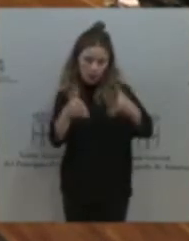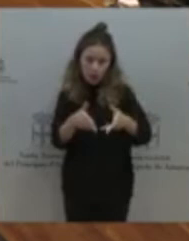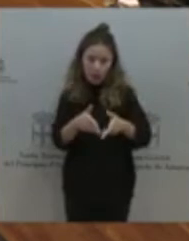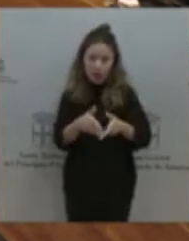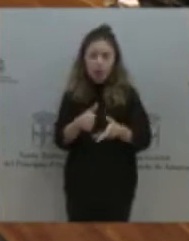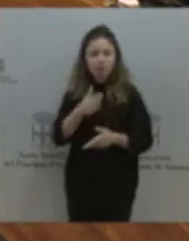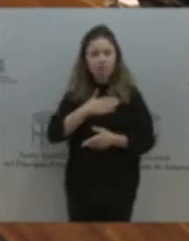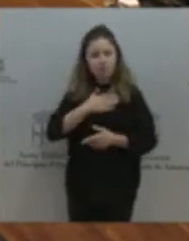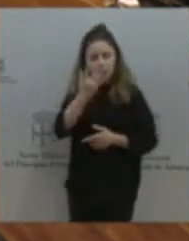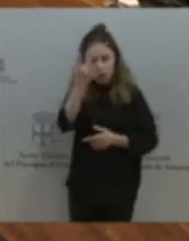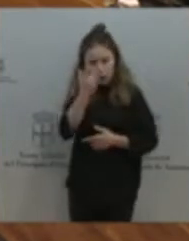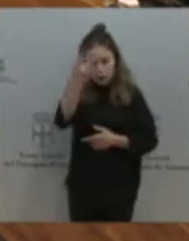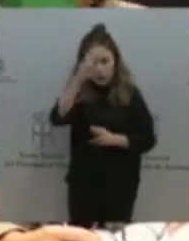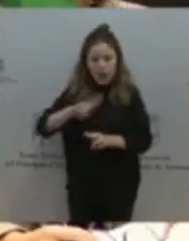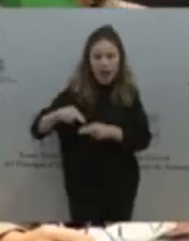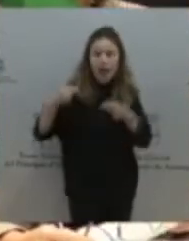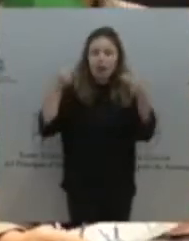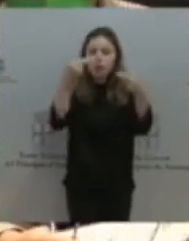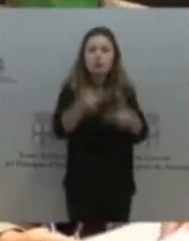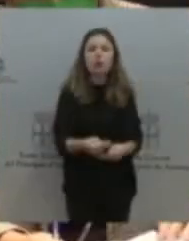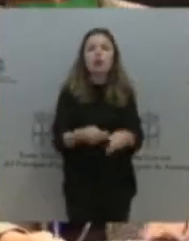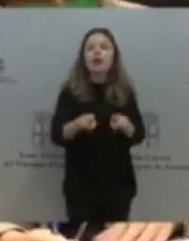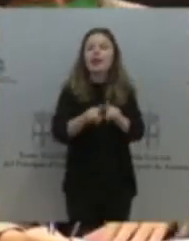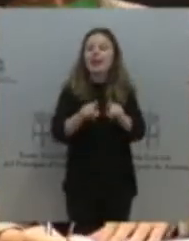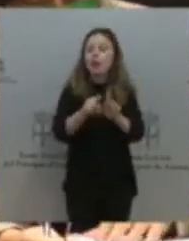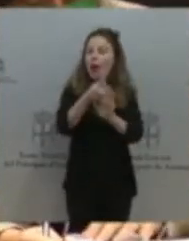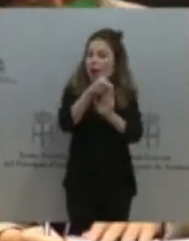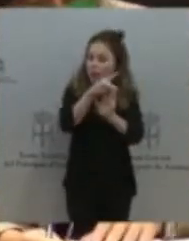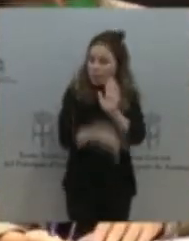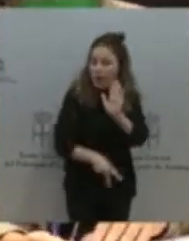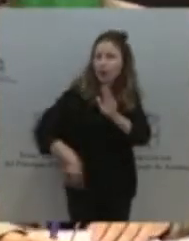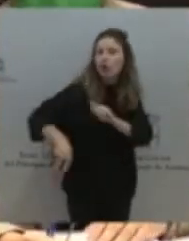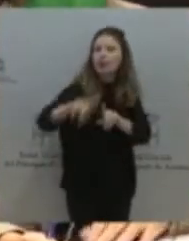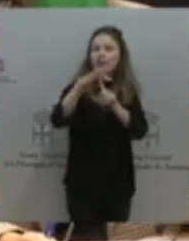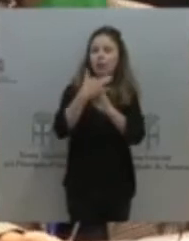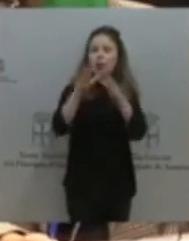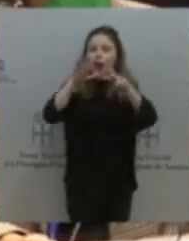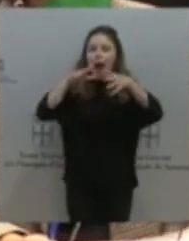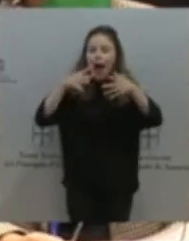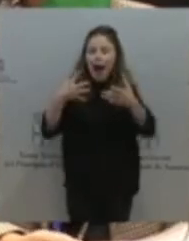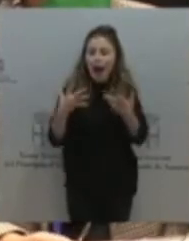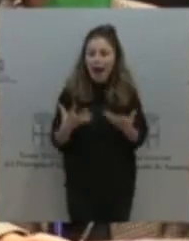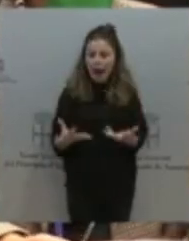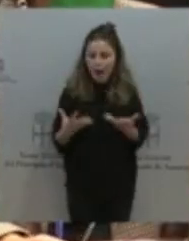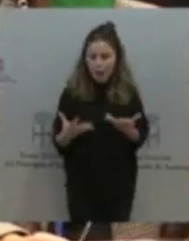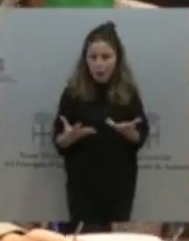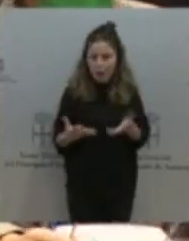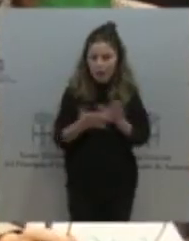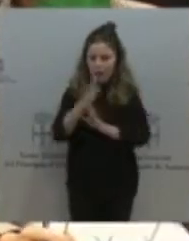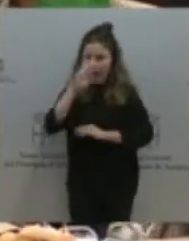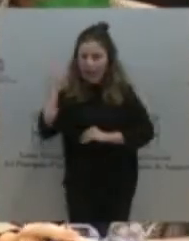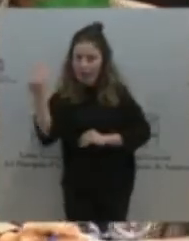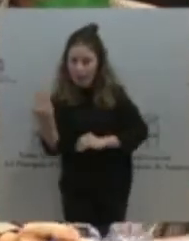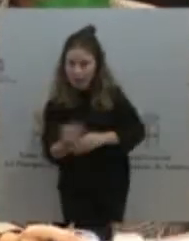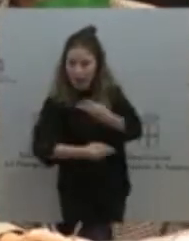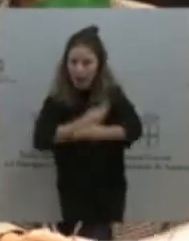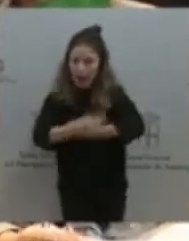marco en el que estamos y, una vez más, donde la acción es transversal del Gobierno. Creo que cuando hablamos de la extracción, en